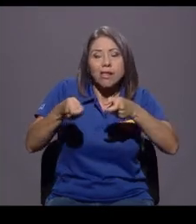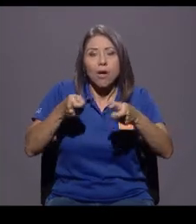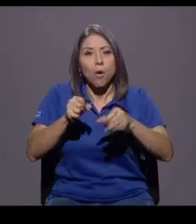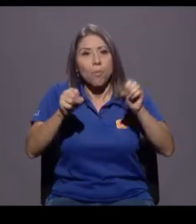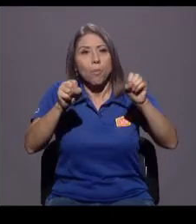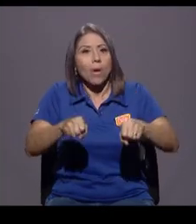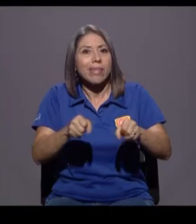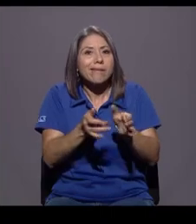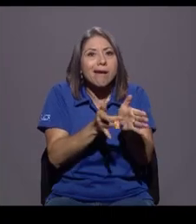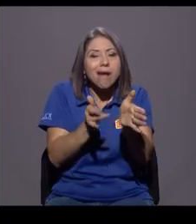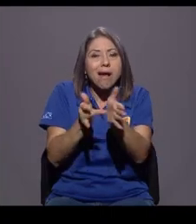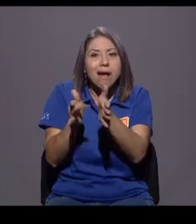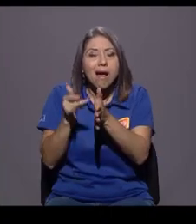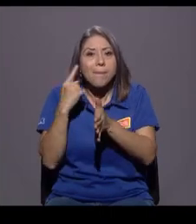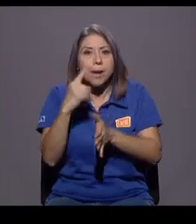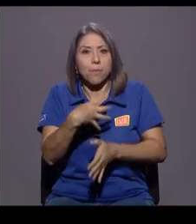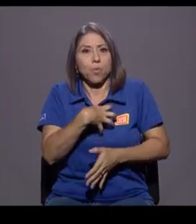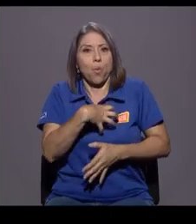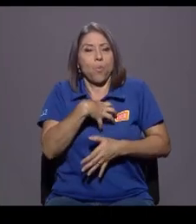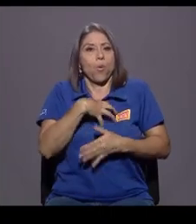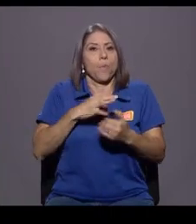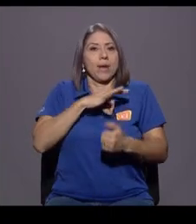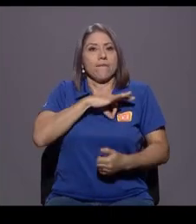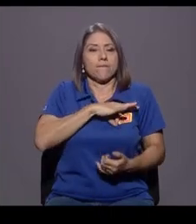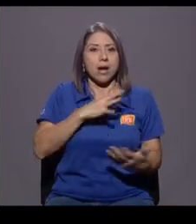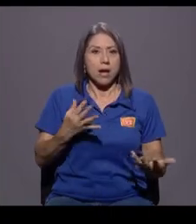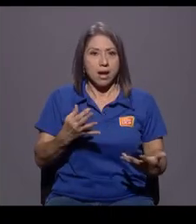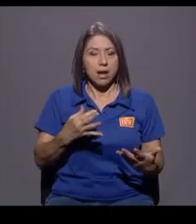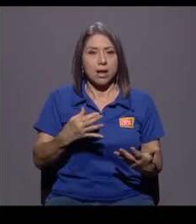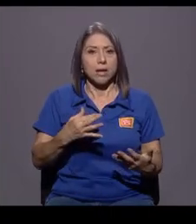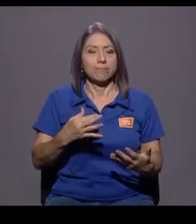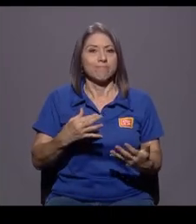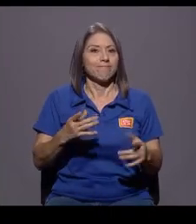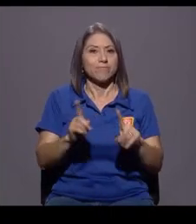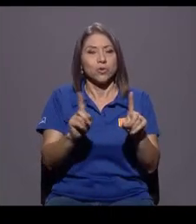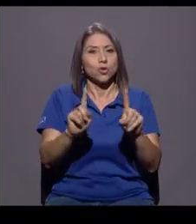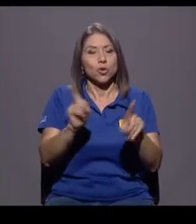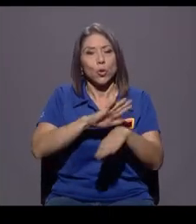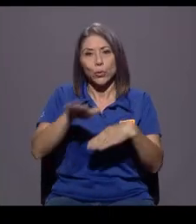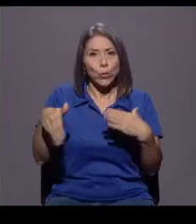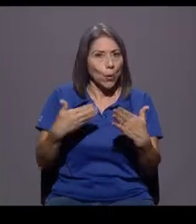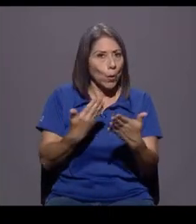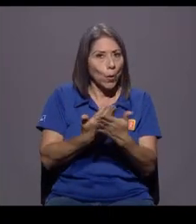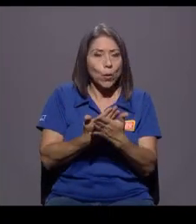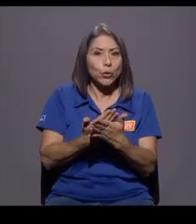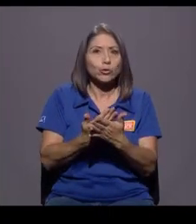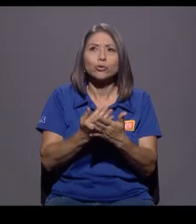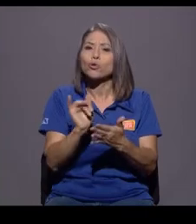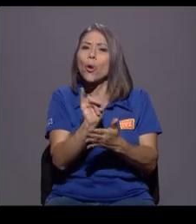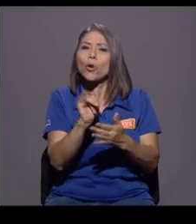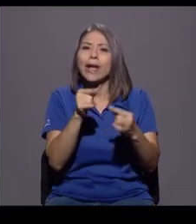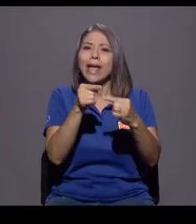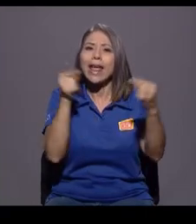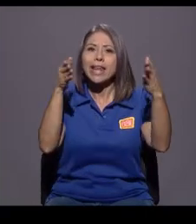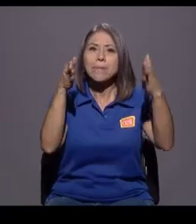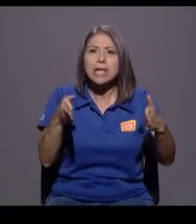aprovecharse para su propia plataforma, ¿verdad? Entonces, no todos son estos enemigos que tenemos en la cabeza jamás.